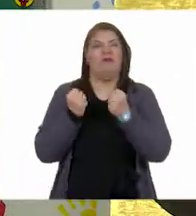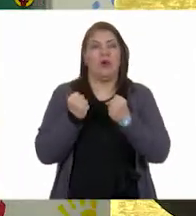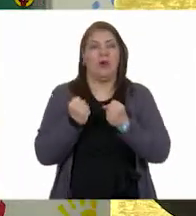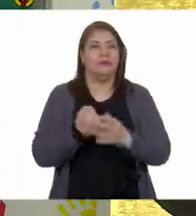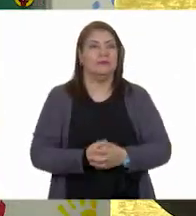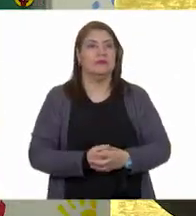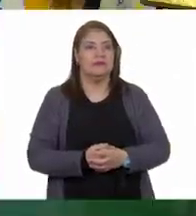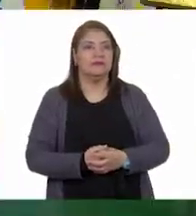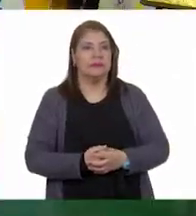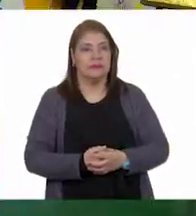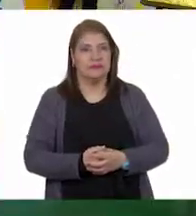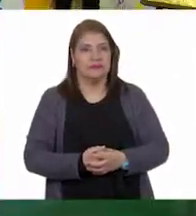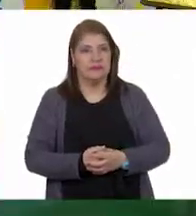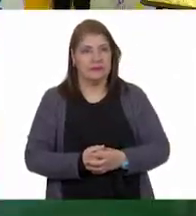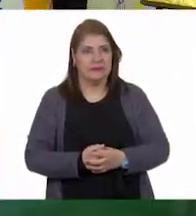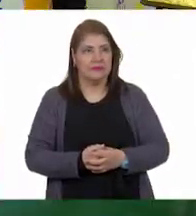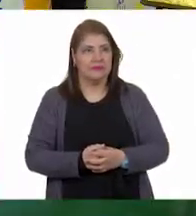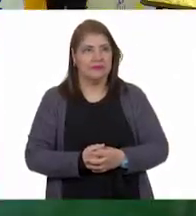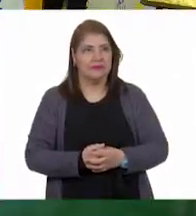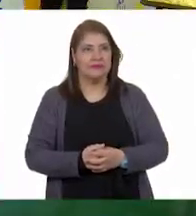Te empapó.